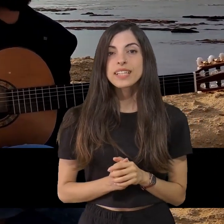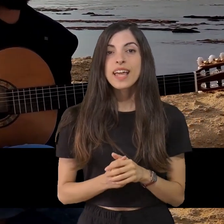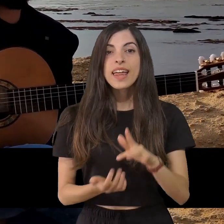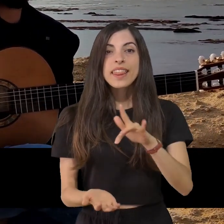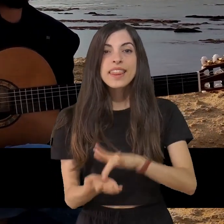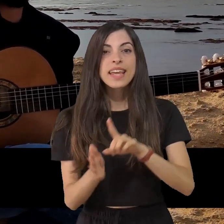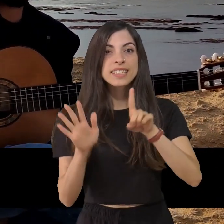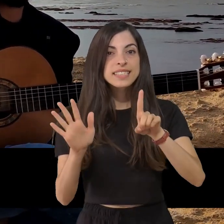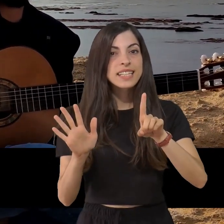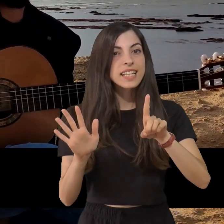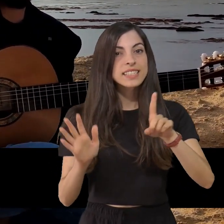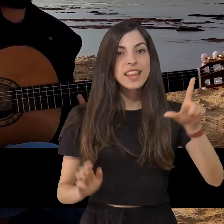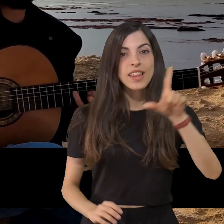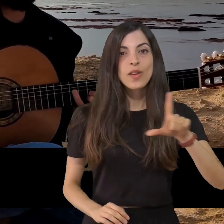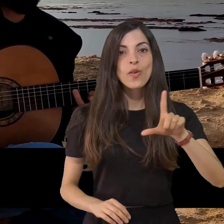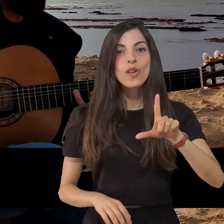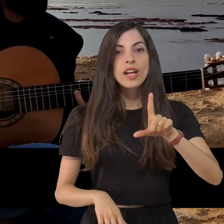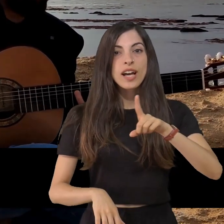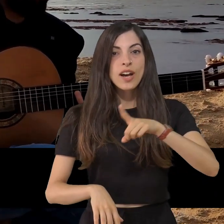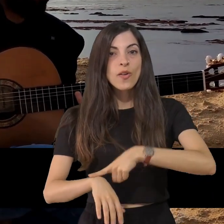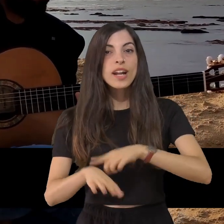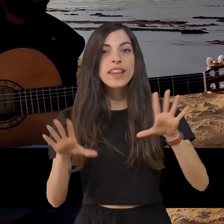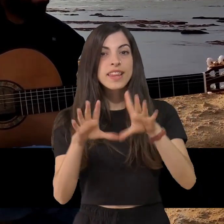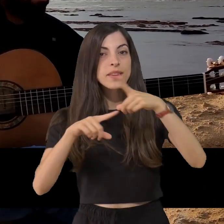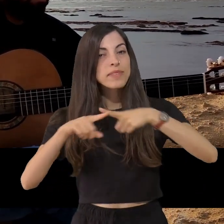Será el 6 de julio a las 10 y media de la noche.